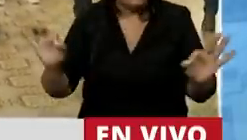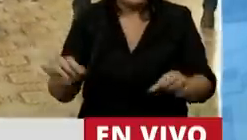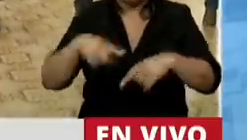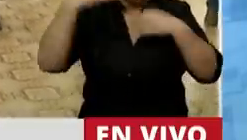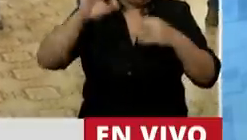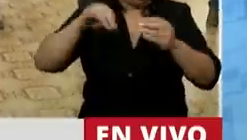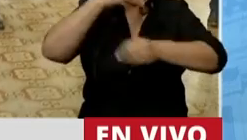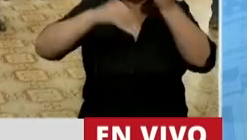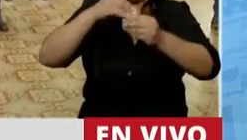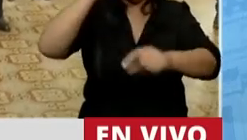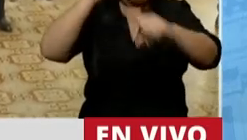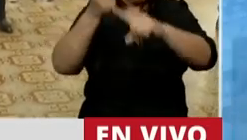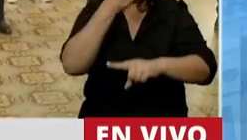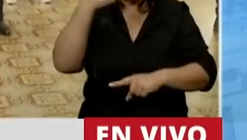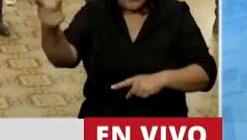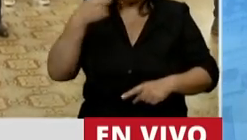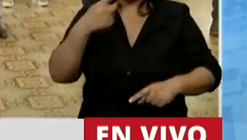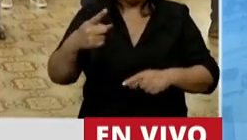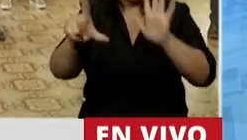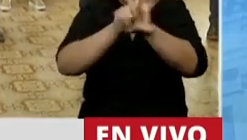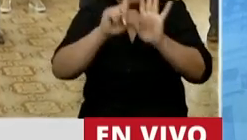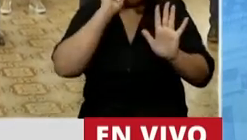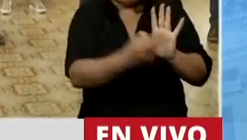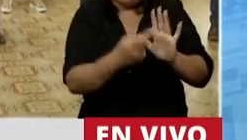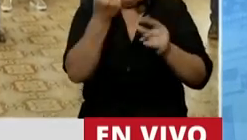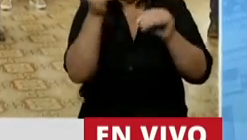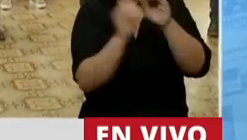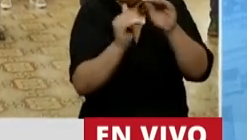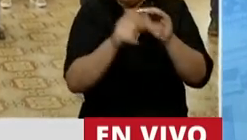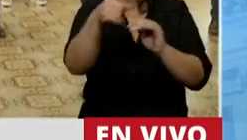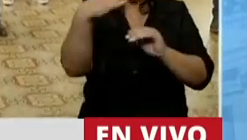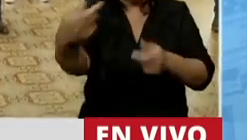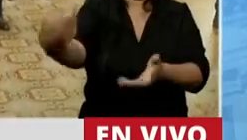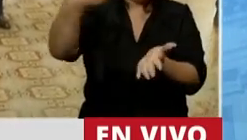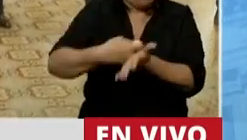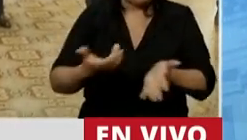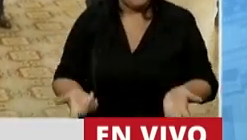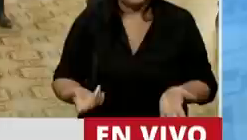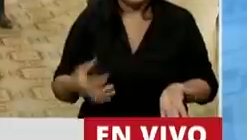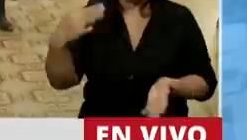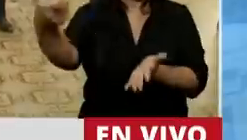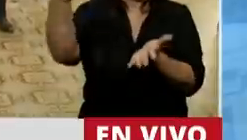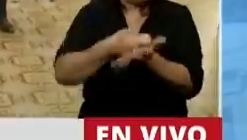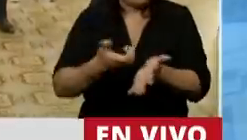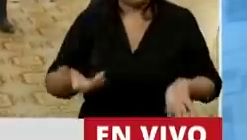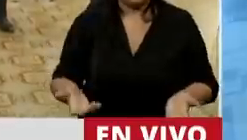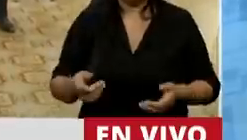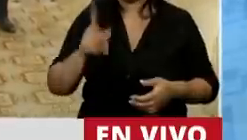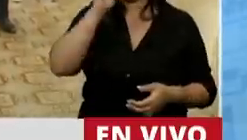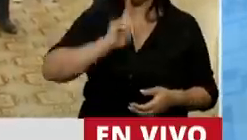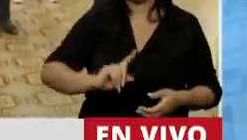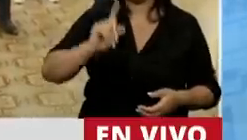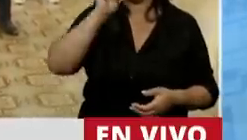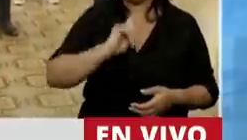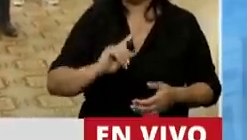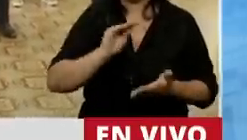parientes del expresidente que blanqueó ilegalmente capitales devuelve lo que planteó? Silencio,